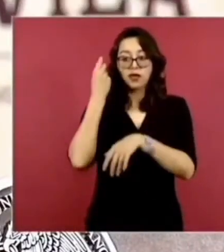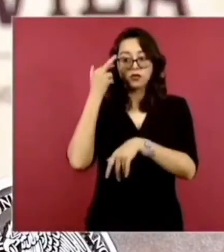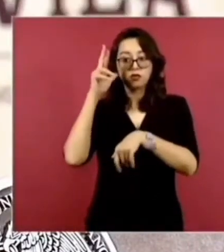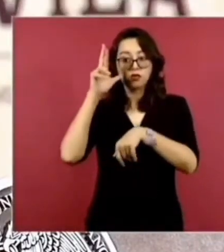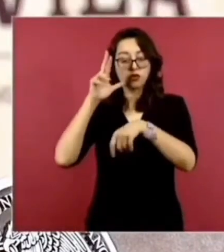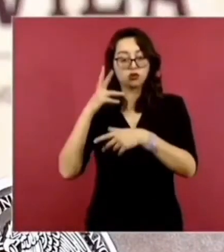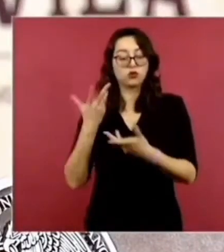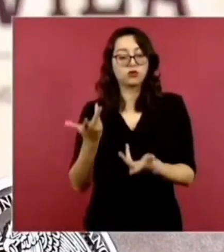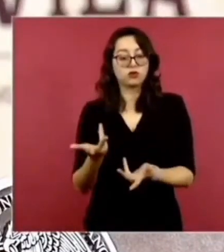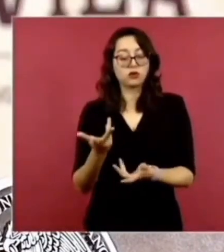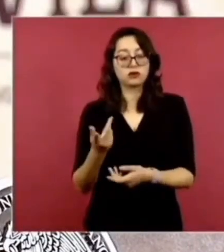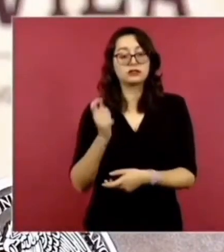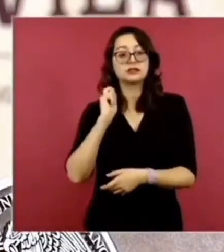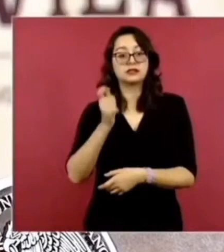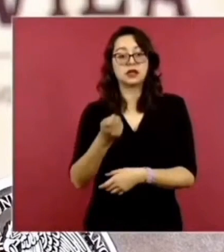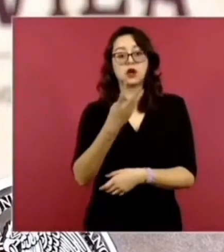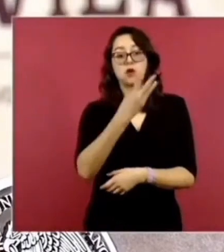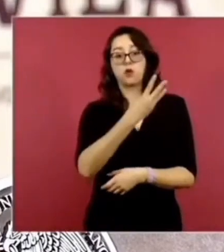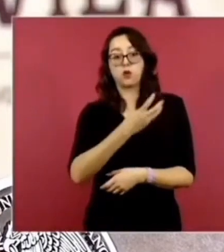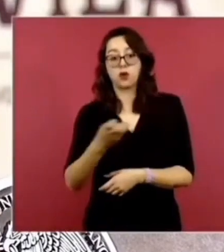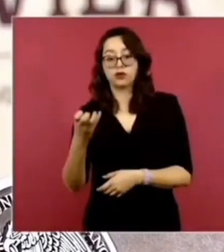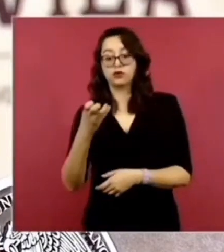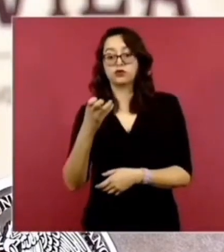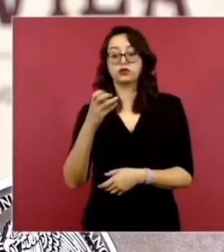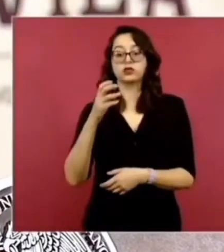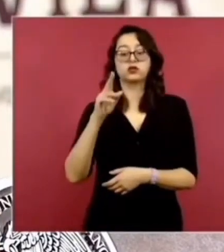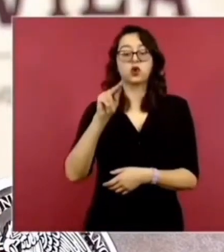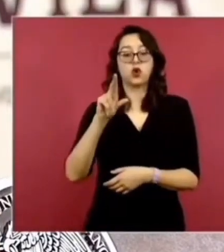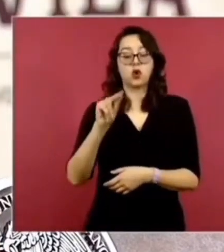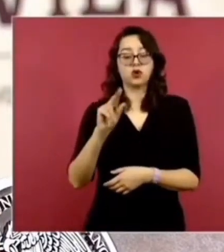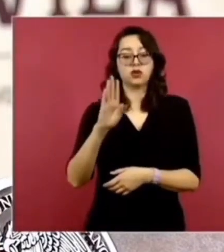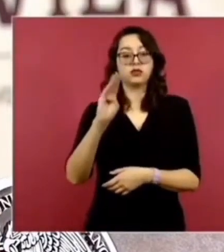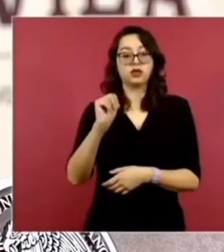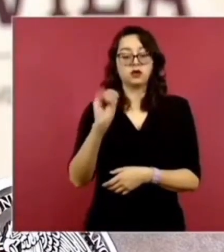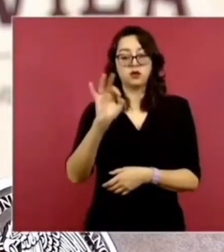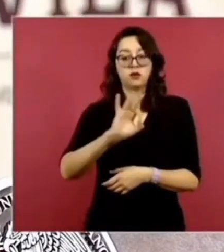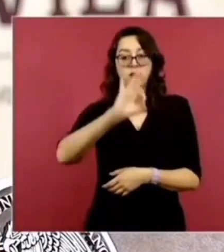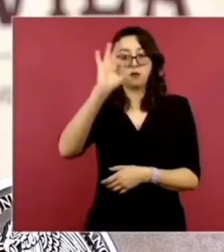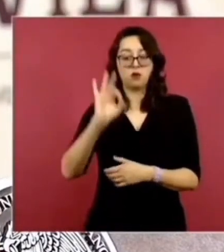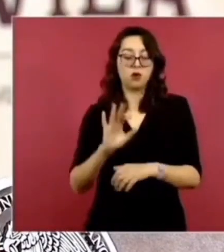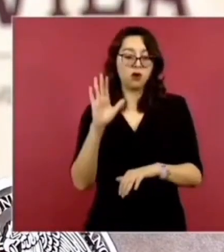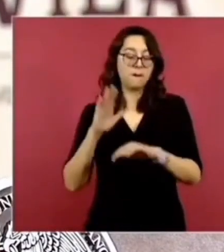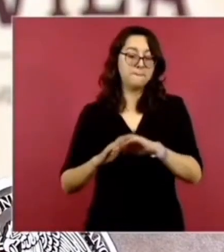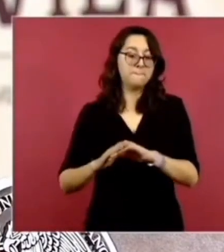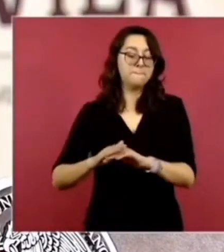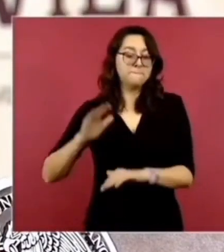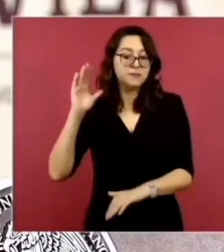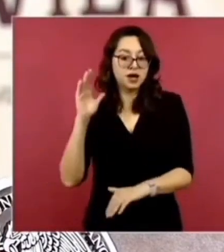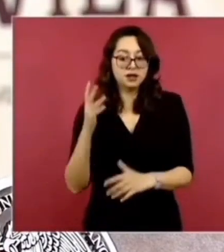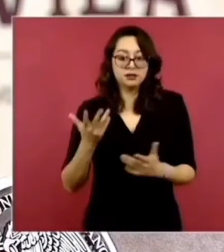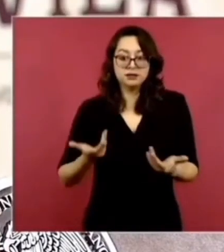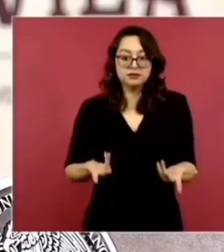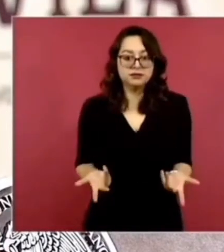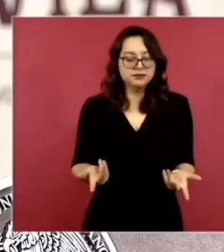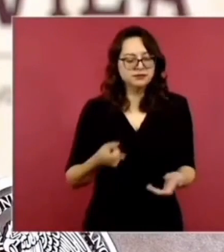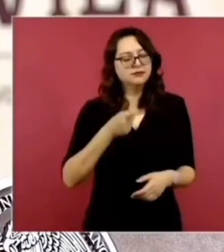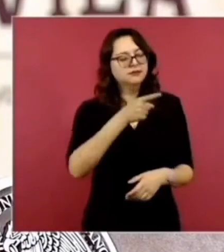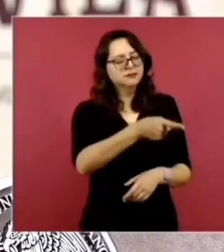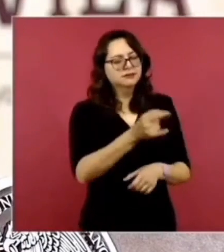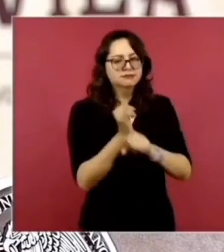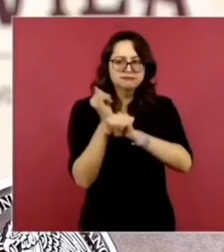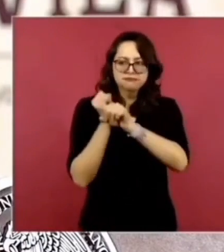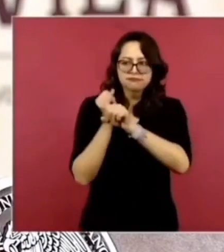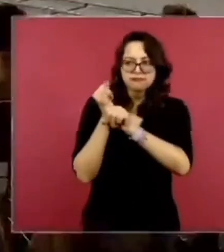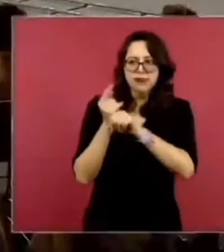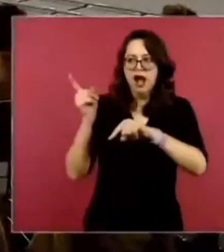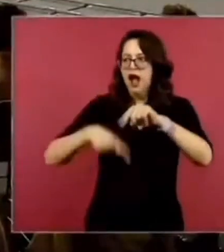incremento de 489% en comparación con 2018. Así que, pues, no sabemos de dónde sacó